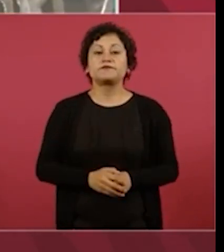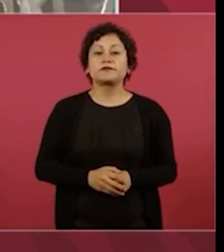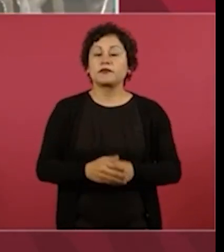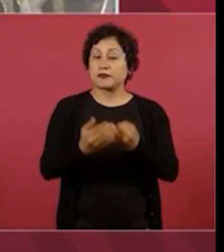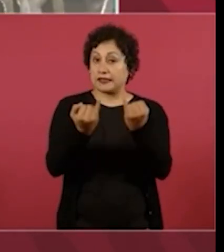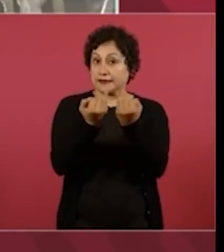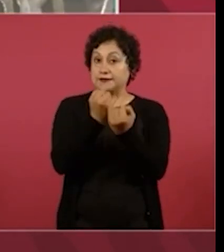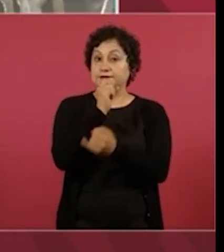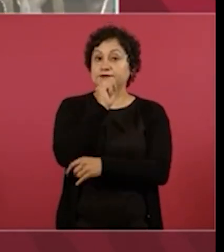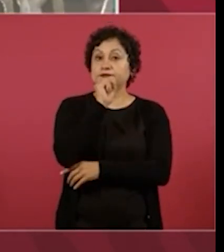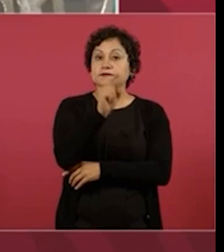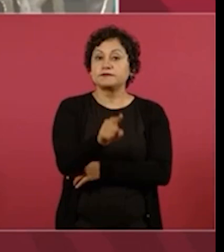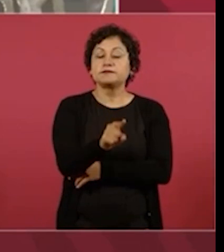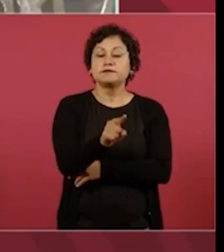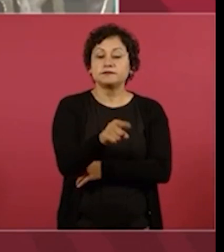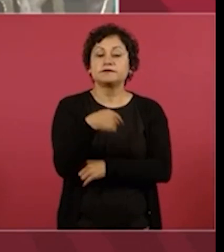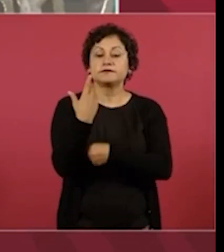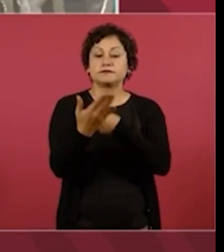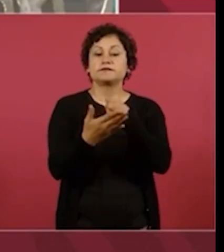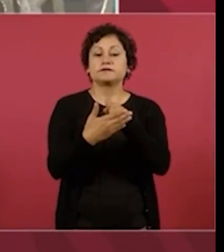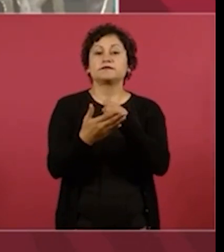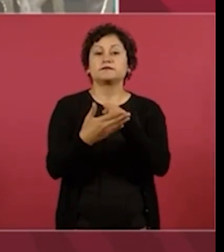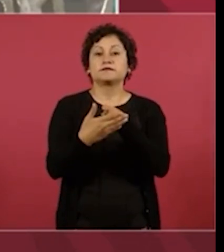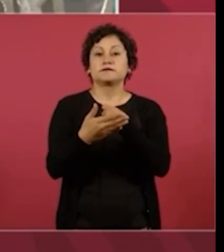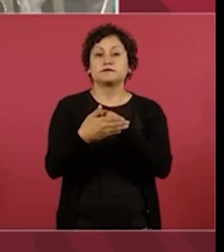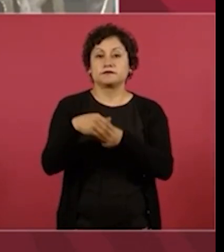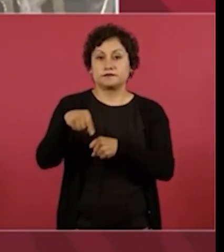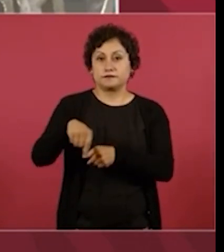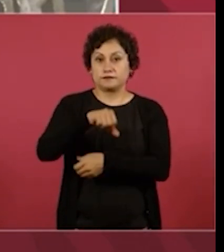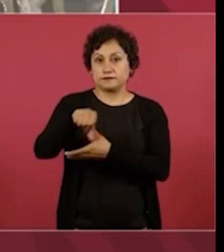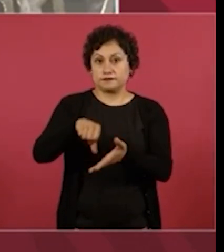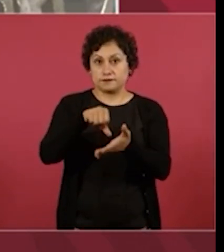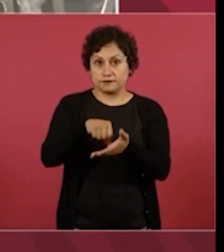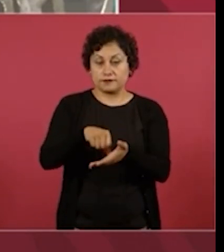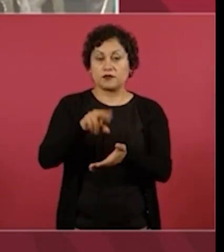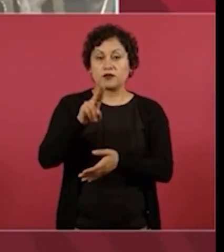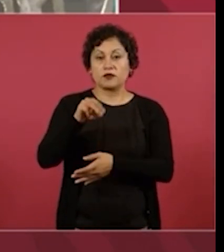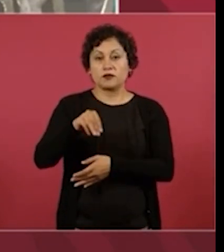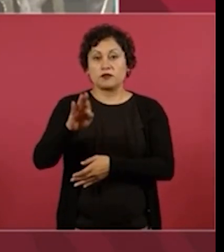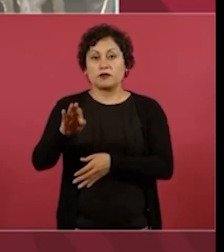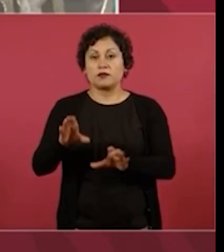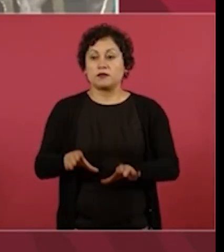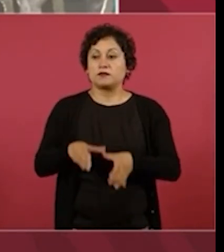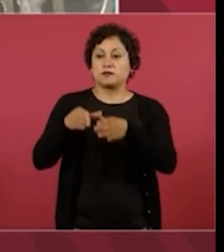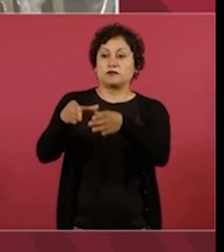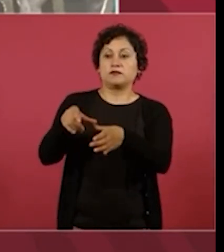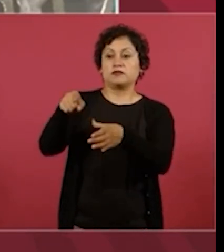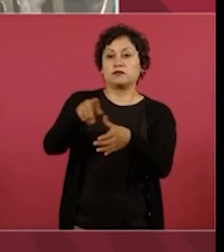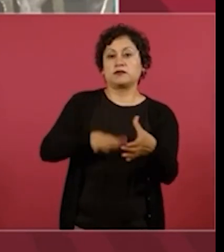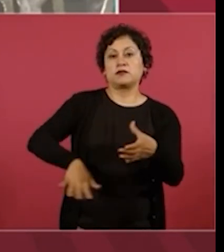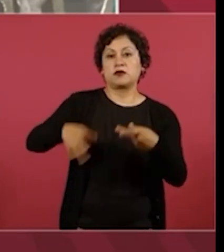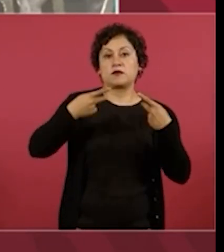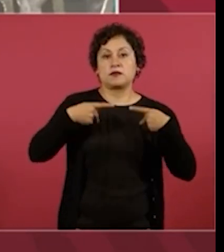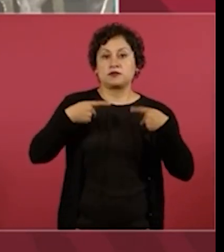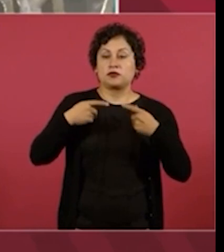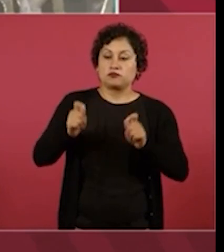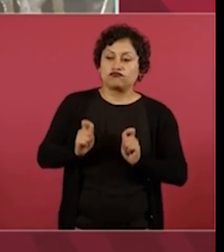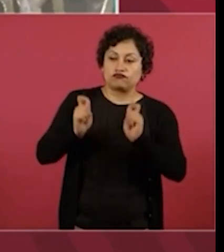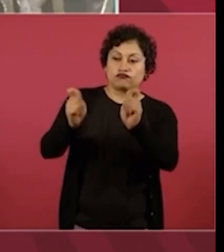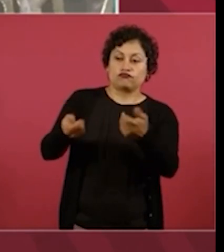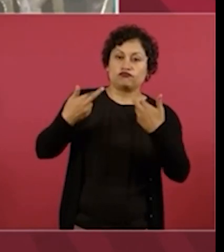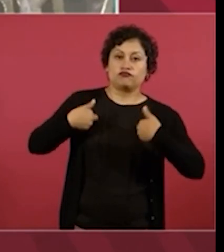por entregar esta clínica a la población de La Paz. Estamos en una de las colonias